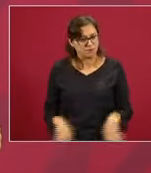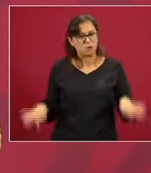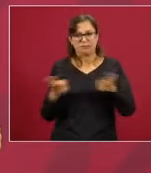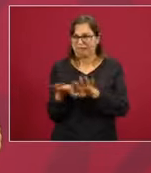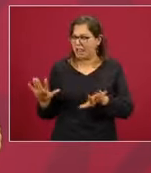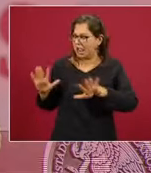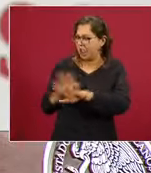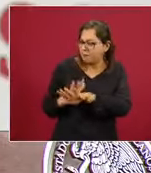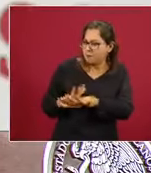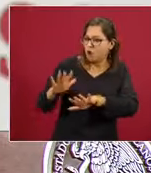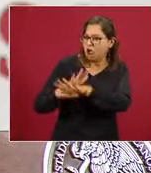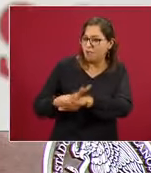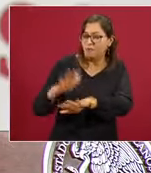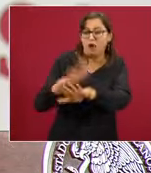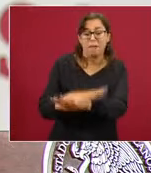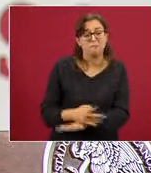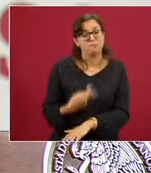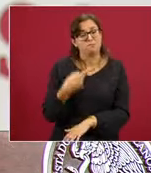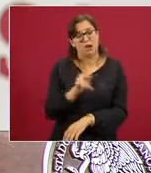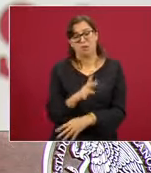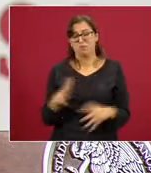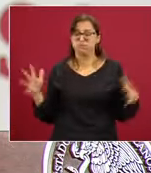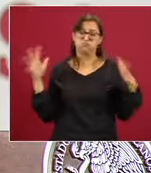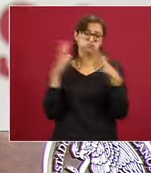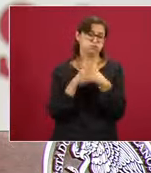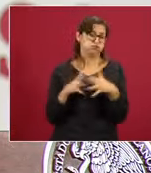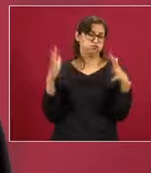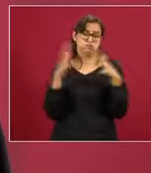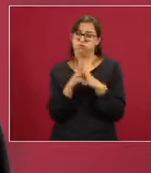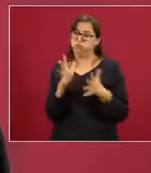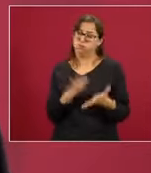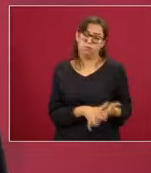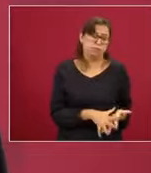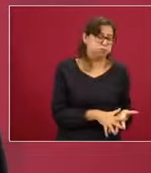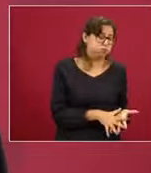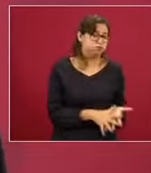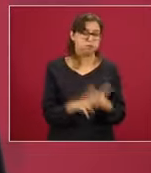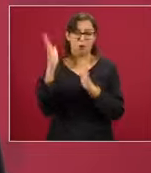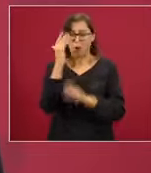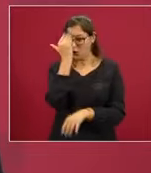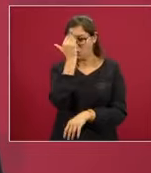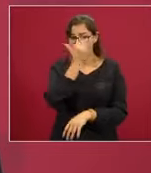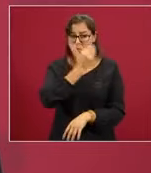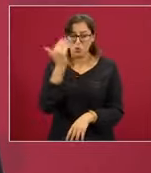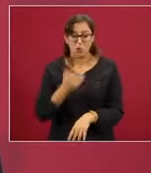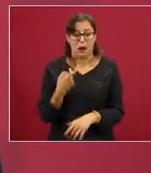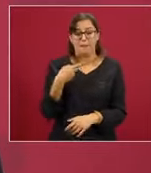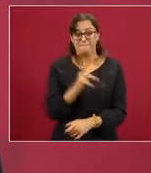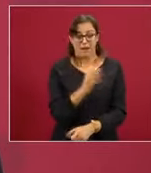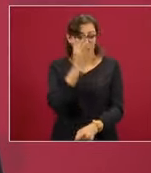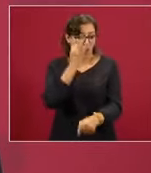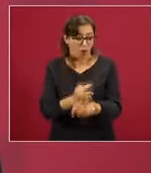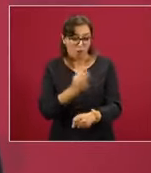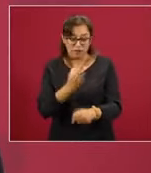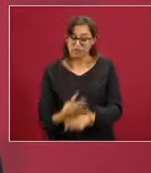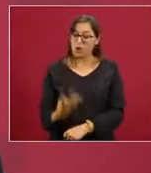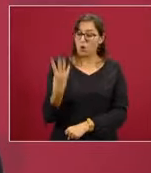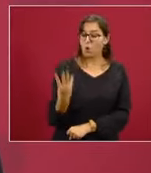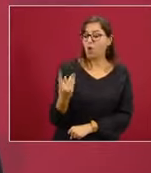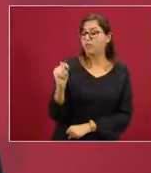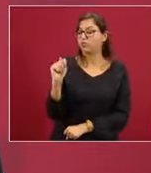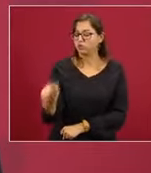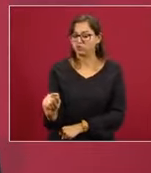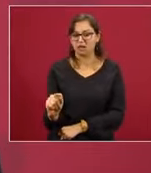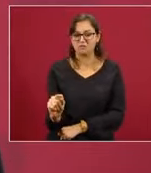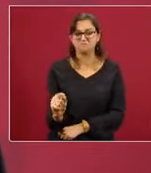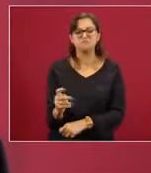también muy violentas. Esta cuarta transformación la estamos llevando a cabo y